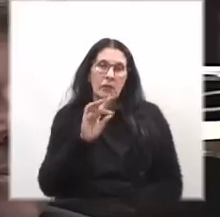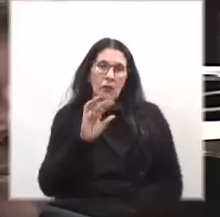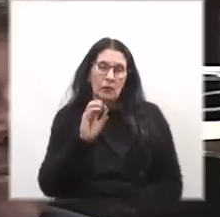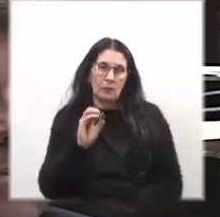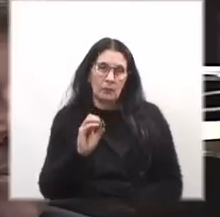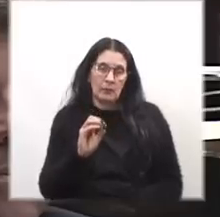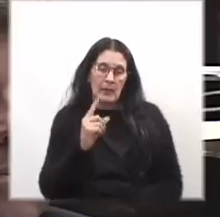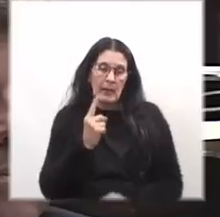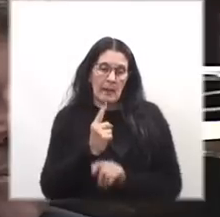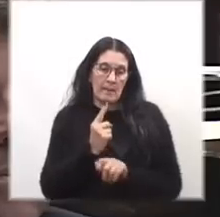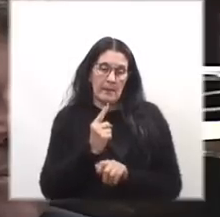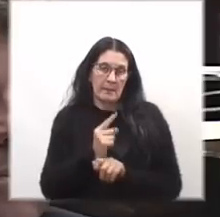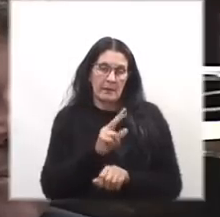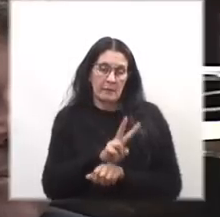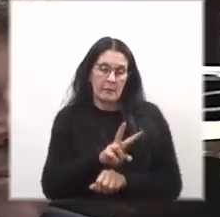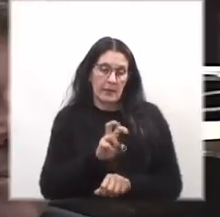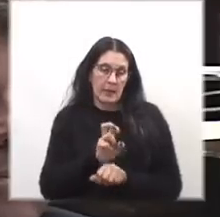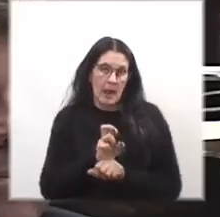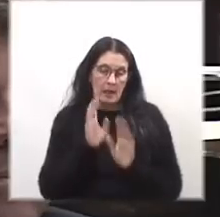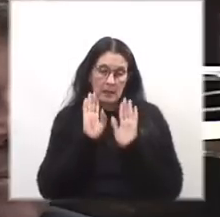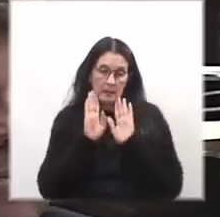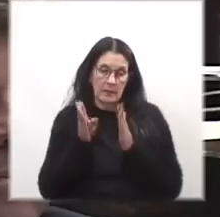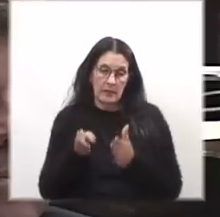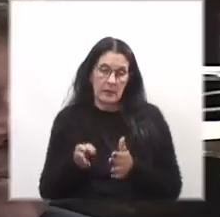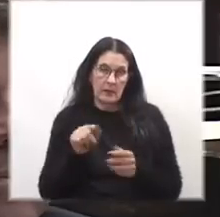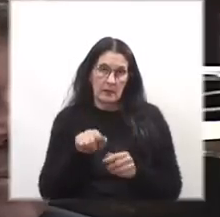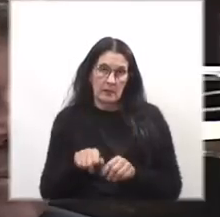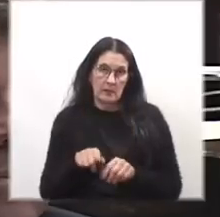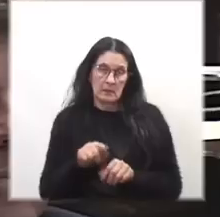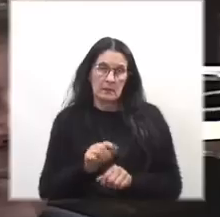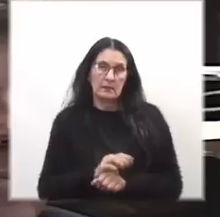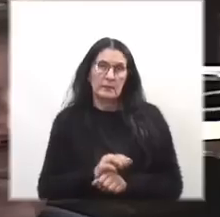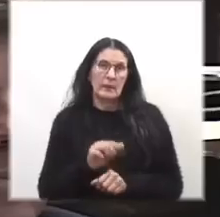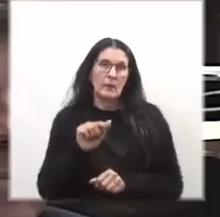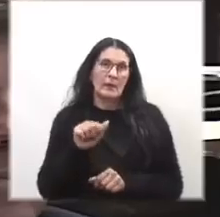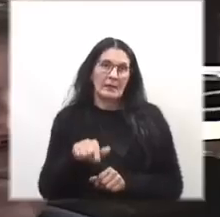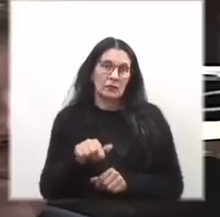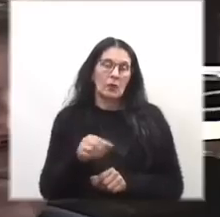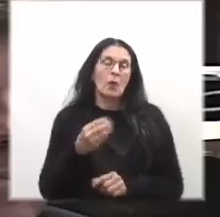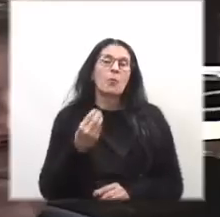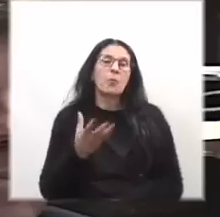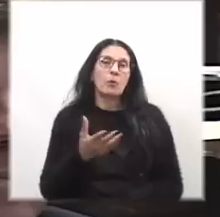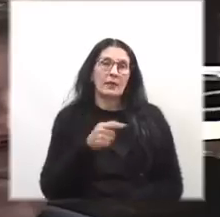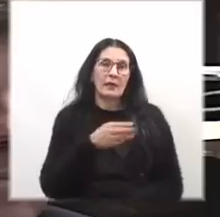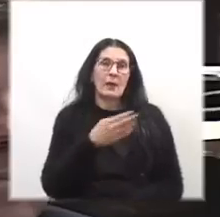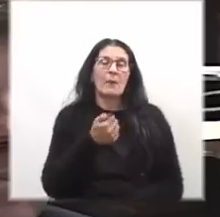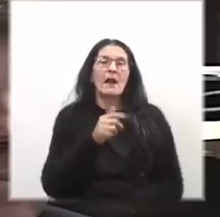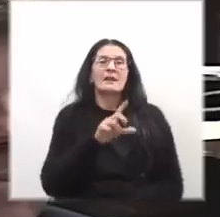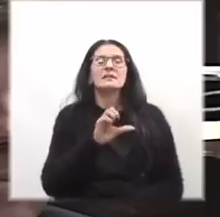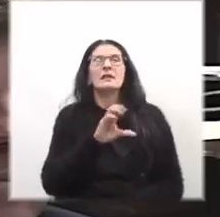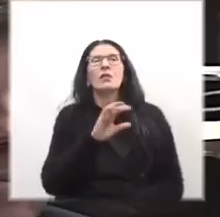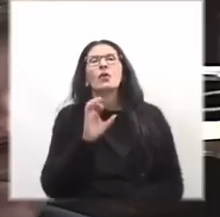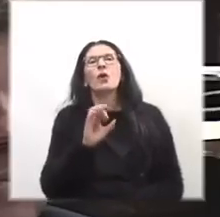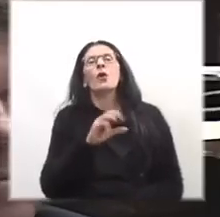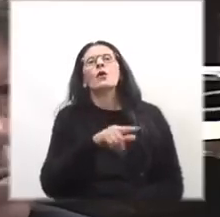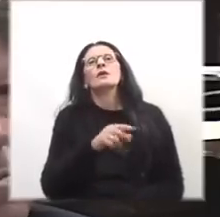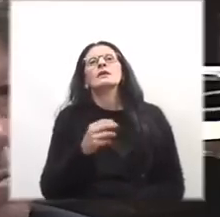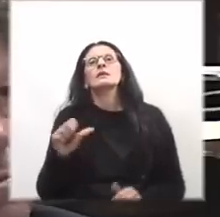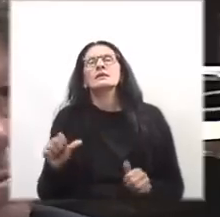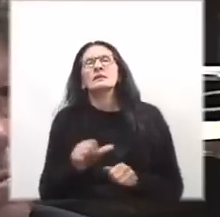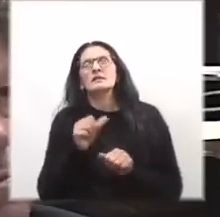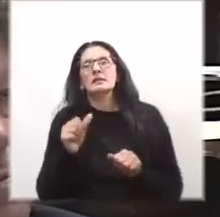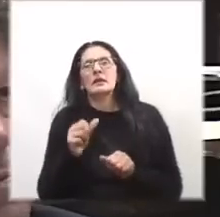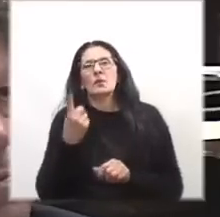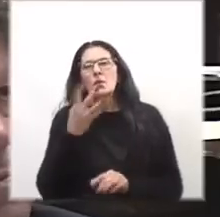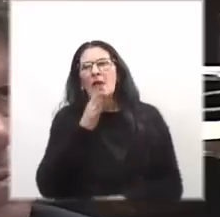el primer fiscal que entendió en el caso, porque esto viene porque Balcedo y su señora le iniciaron un juicio a los fiscales